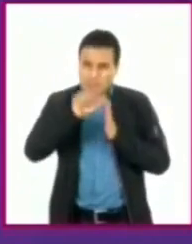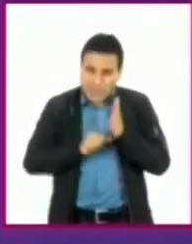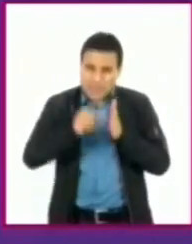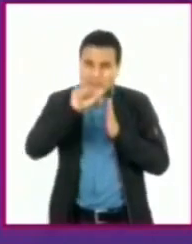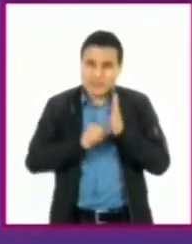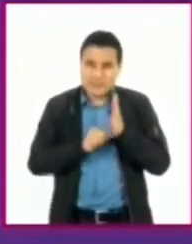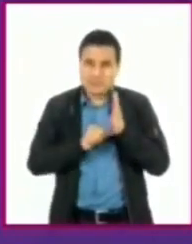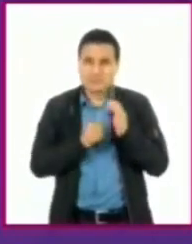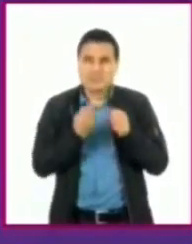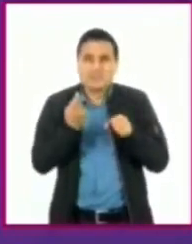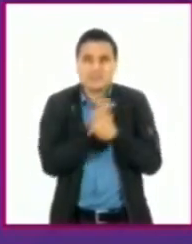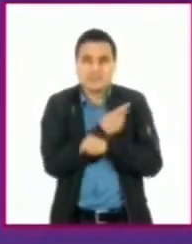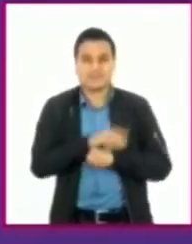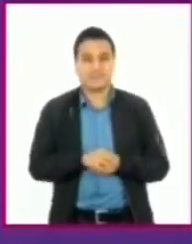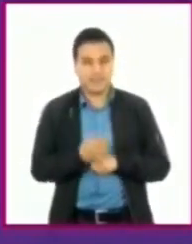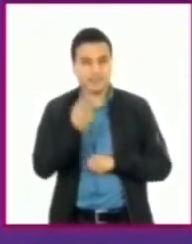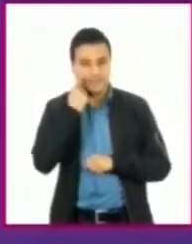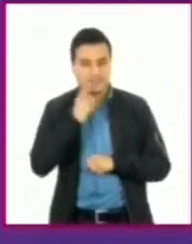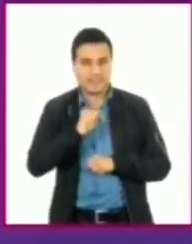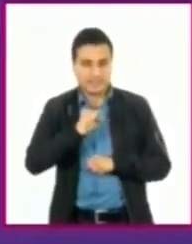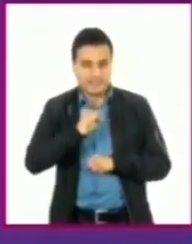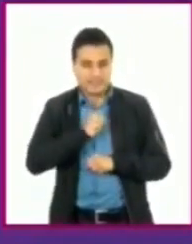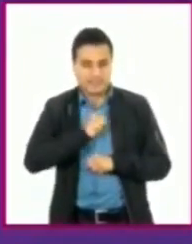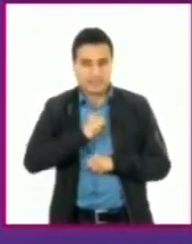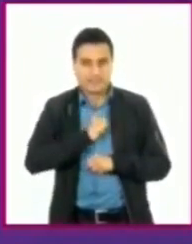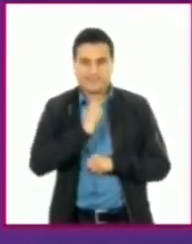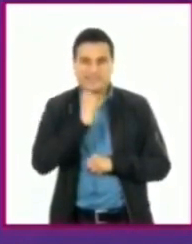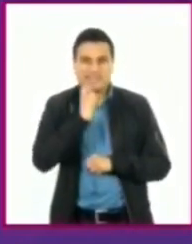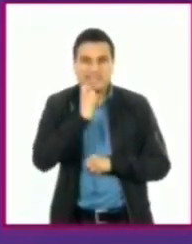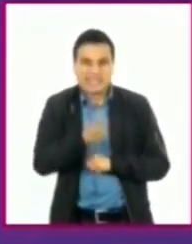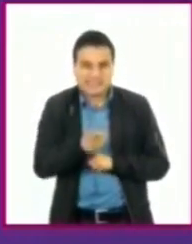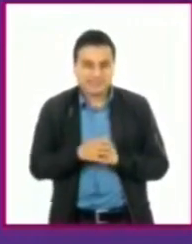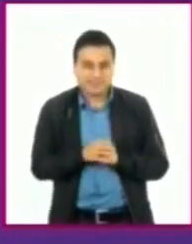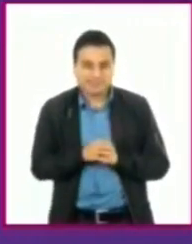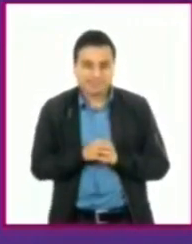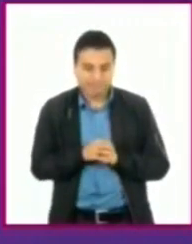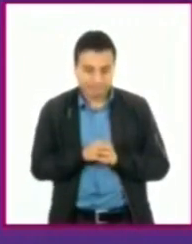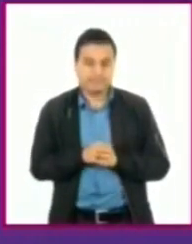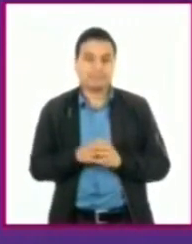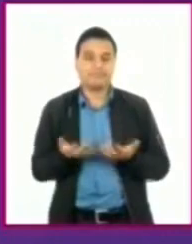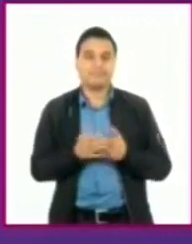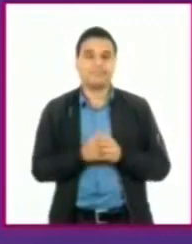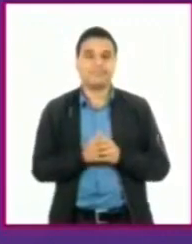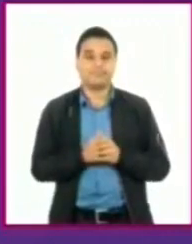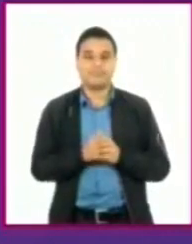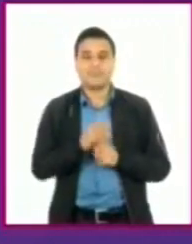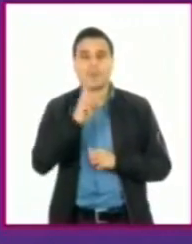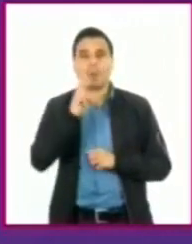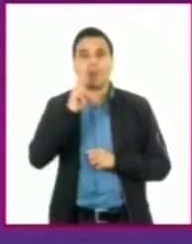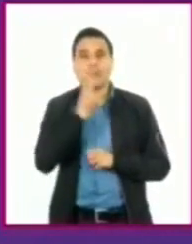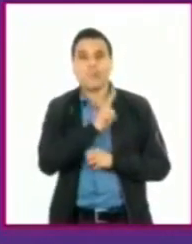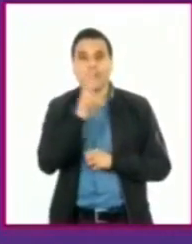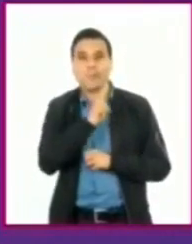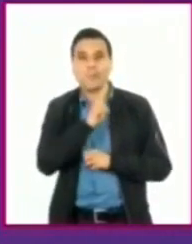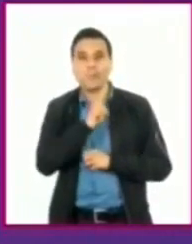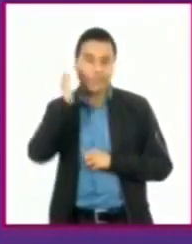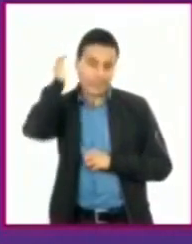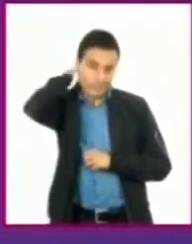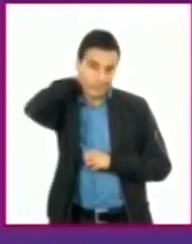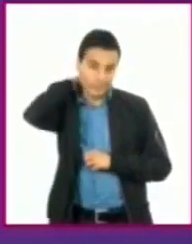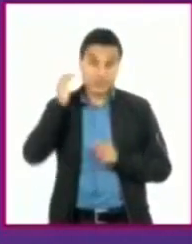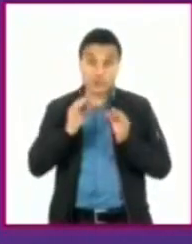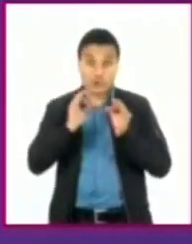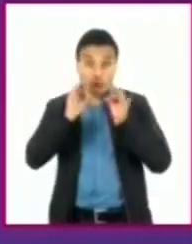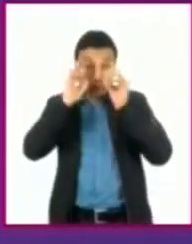respecto? La tos es un síntoma, ¿sí? Es un síntoma que te habla que el pulmón no está funcionando adecuadamente.